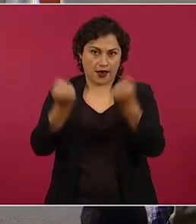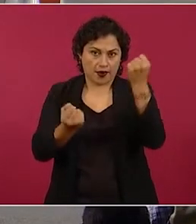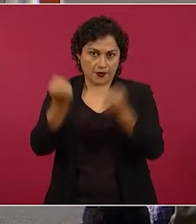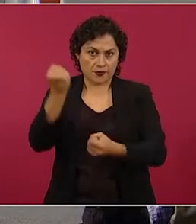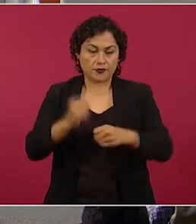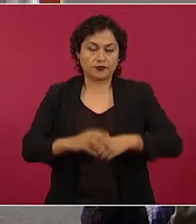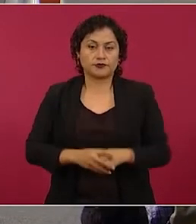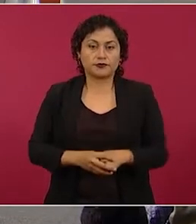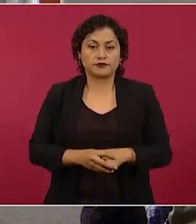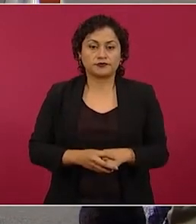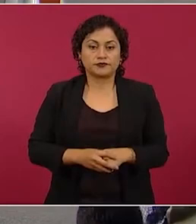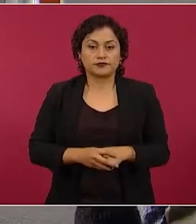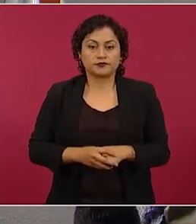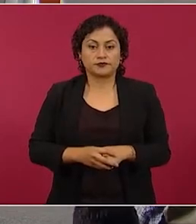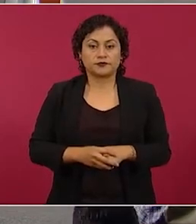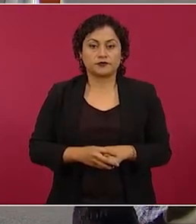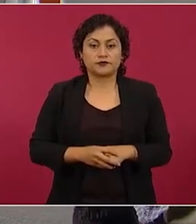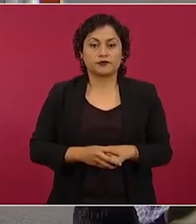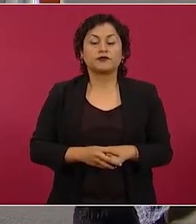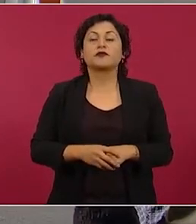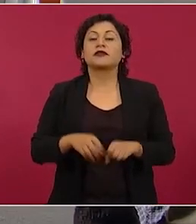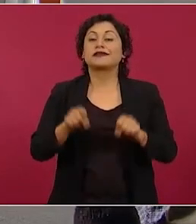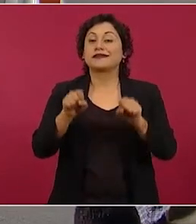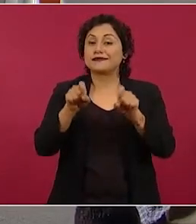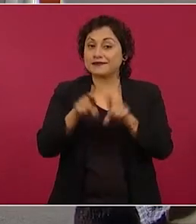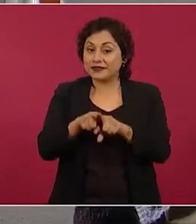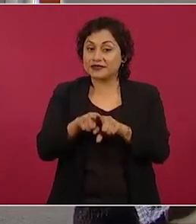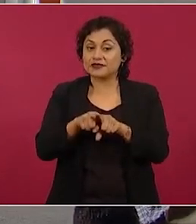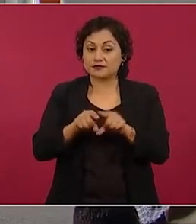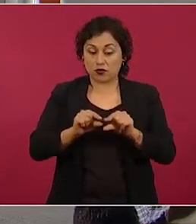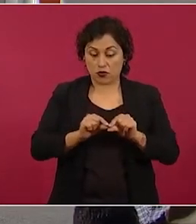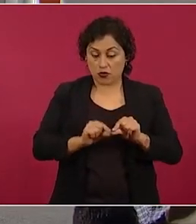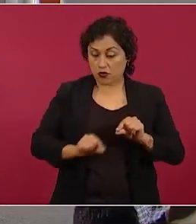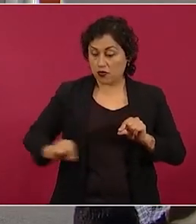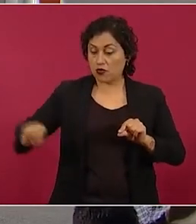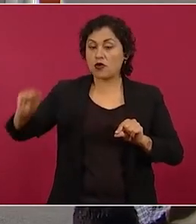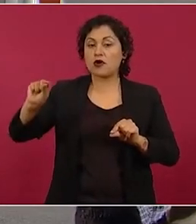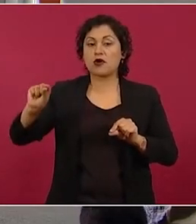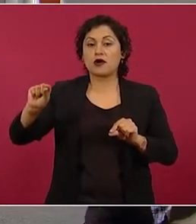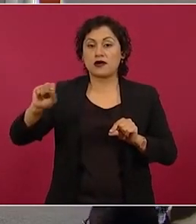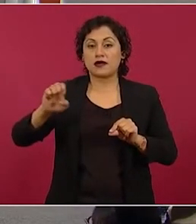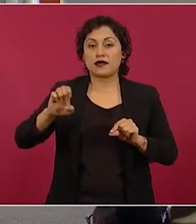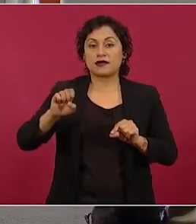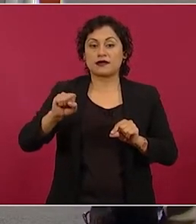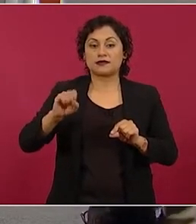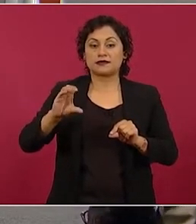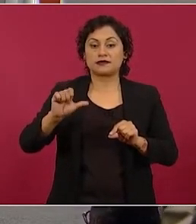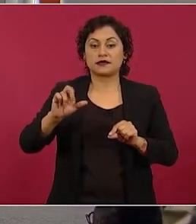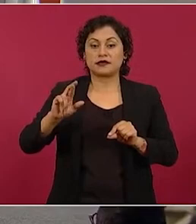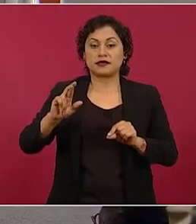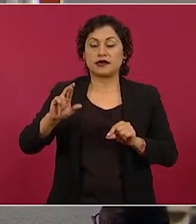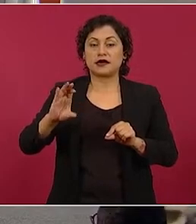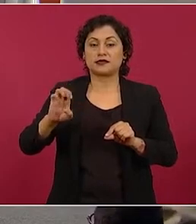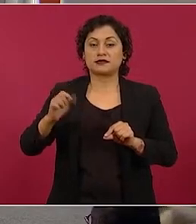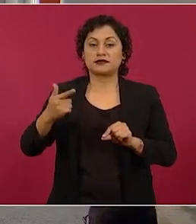y lo mismo se va a utilizar el derecho de vía desde Escárcega hasta Tulum.